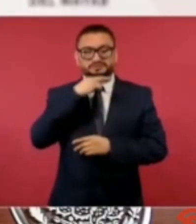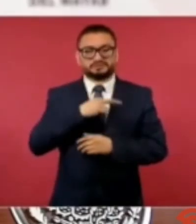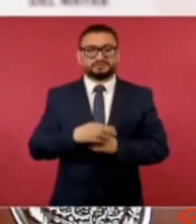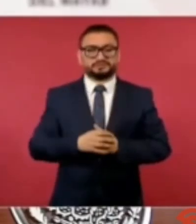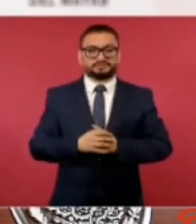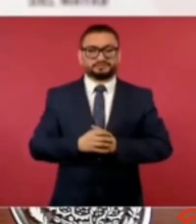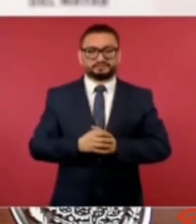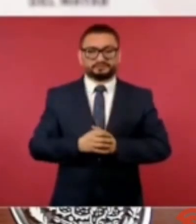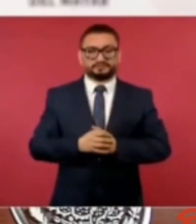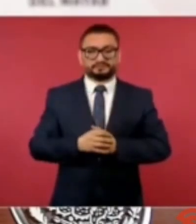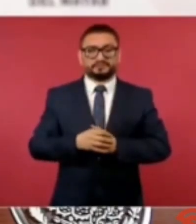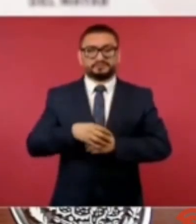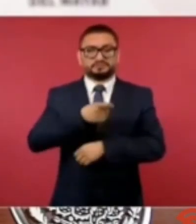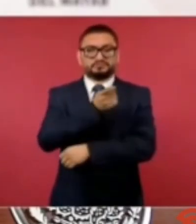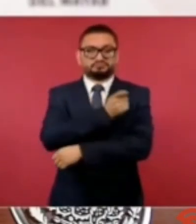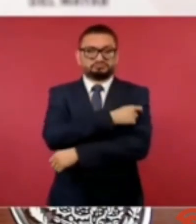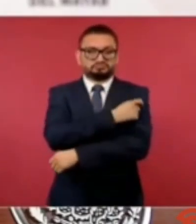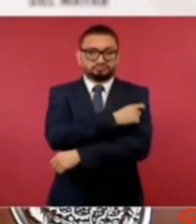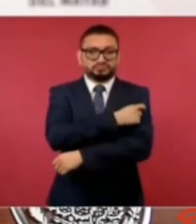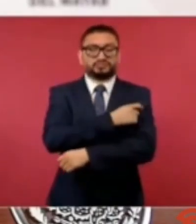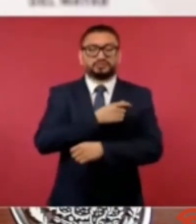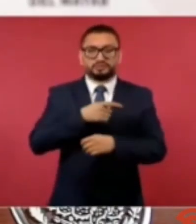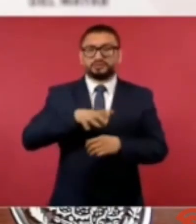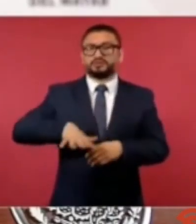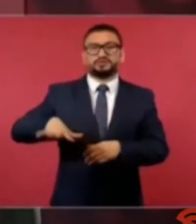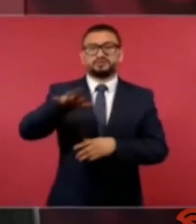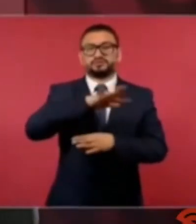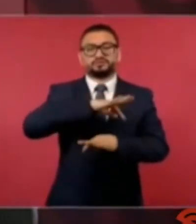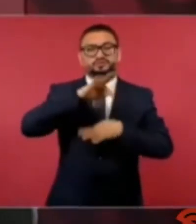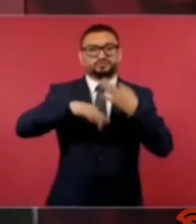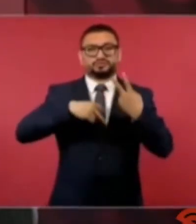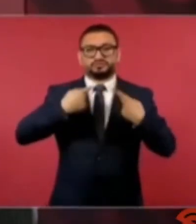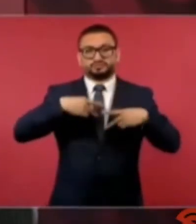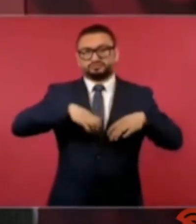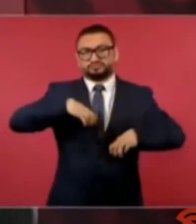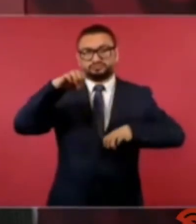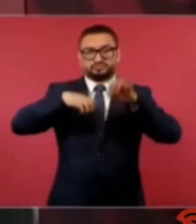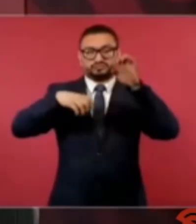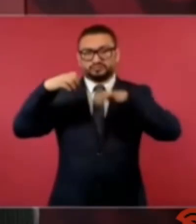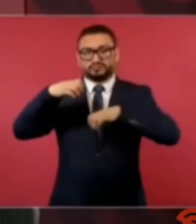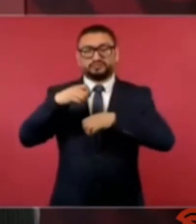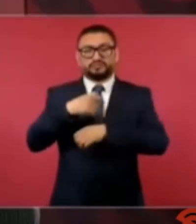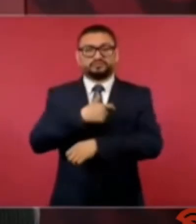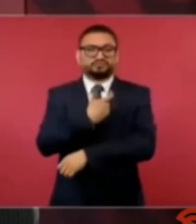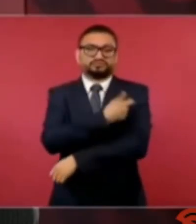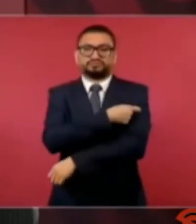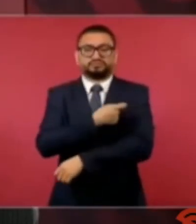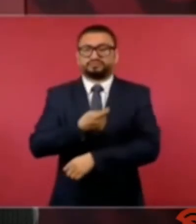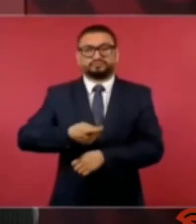la vacunación de todos los adultos mayores con una primera dosis